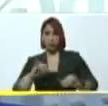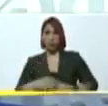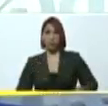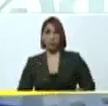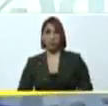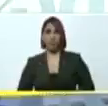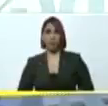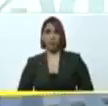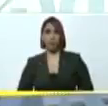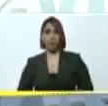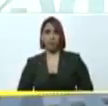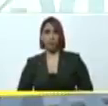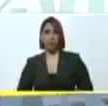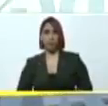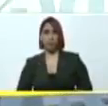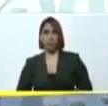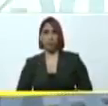jornada